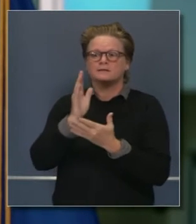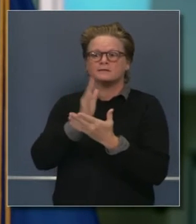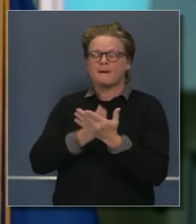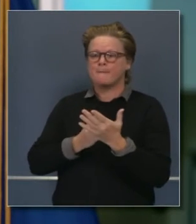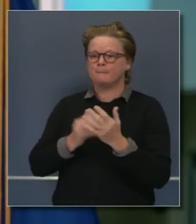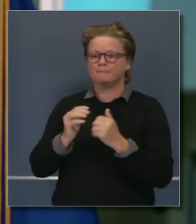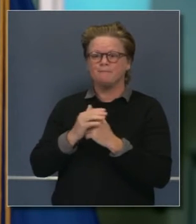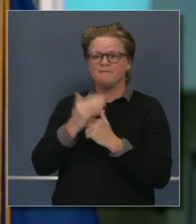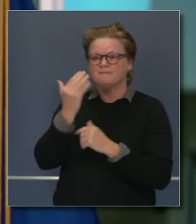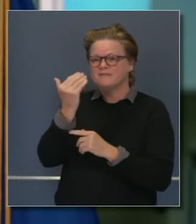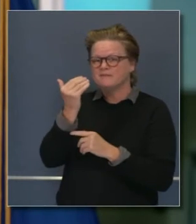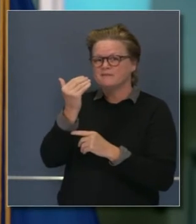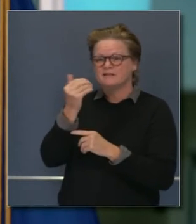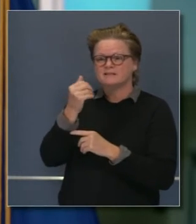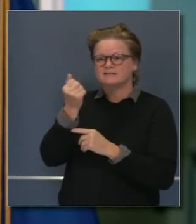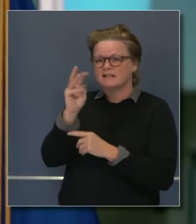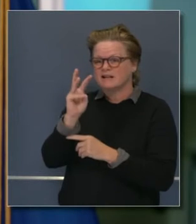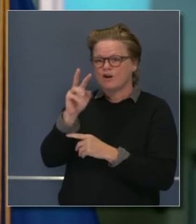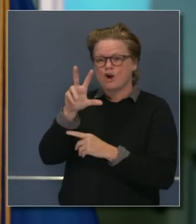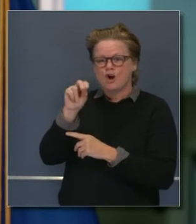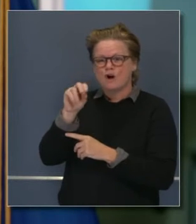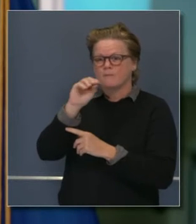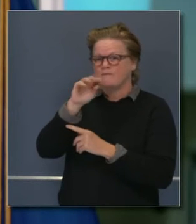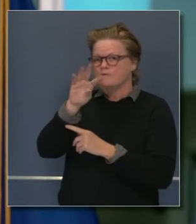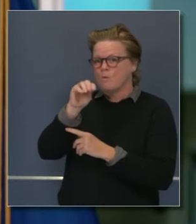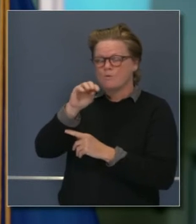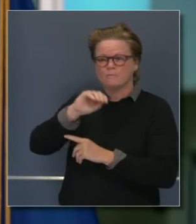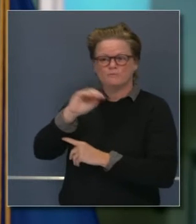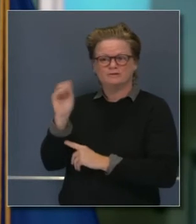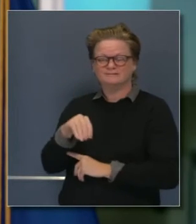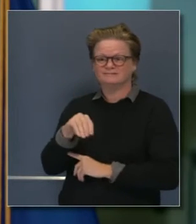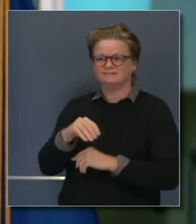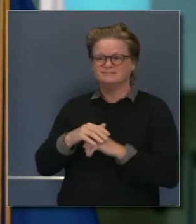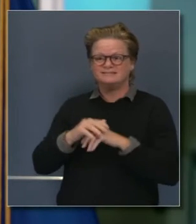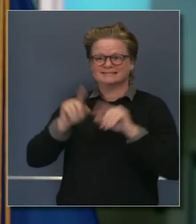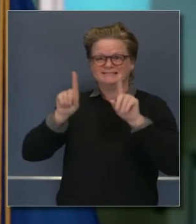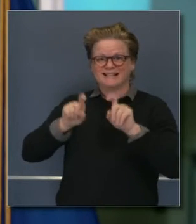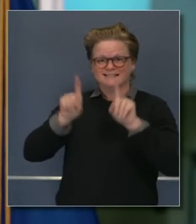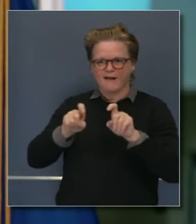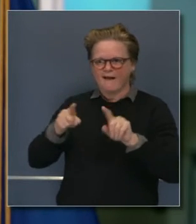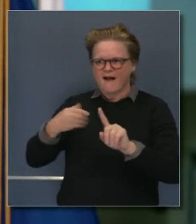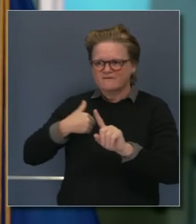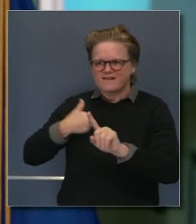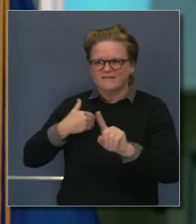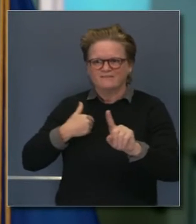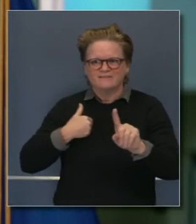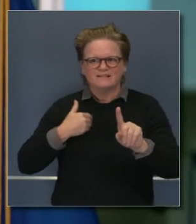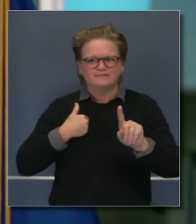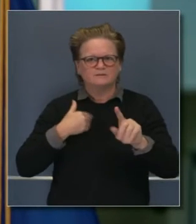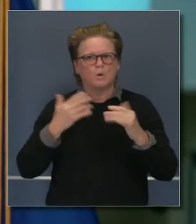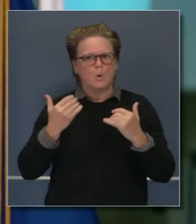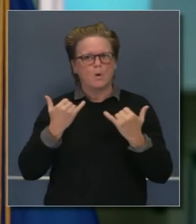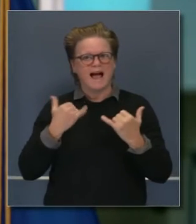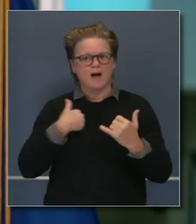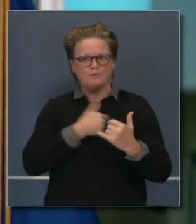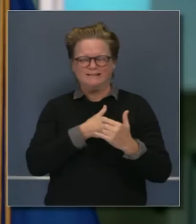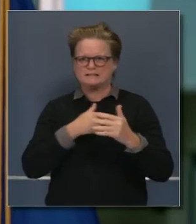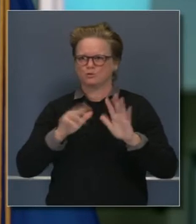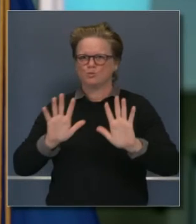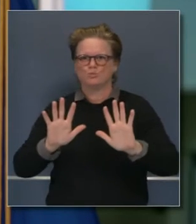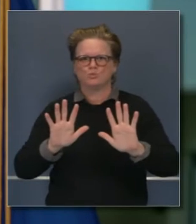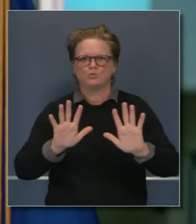10, 20, 30 veces hasta 40% de índice de positividad. Esto provoca alerta y